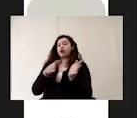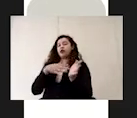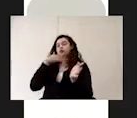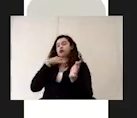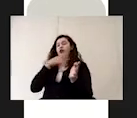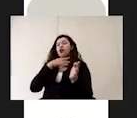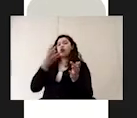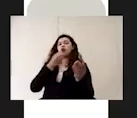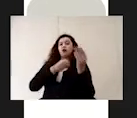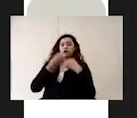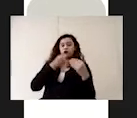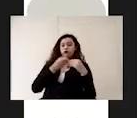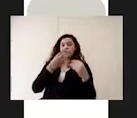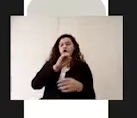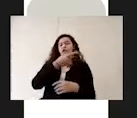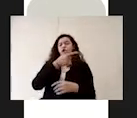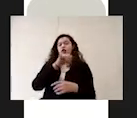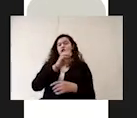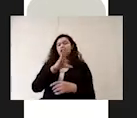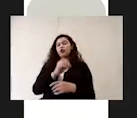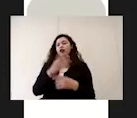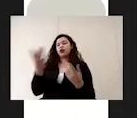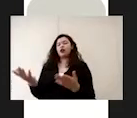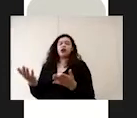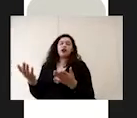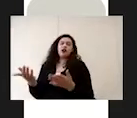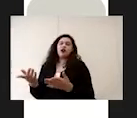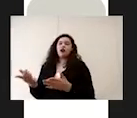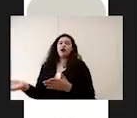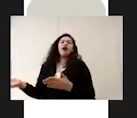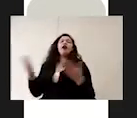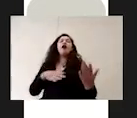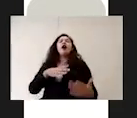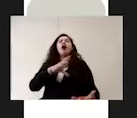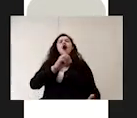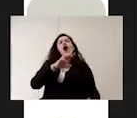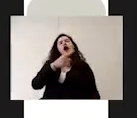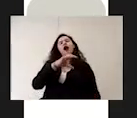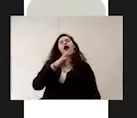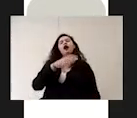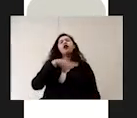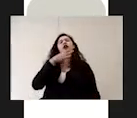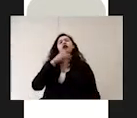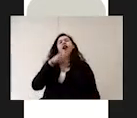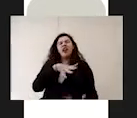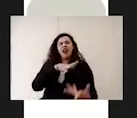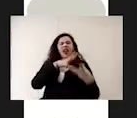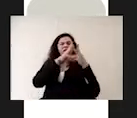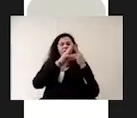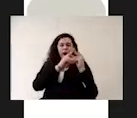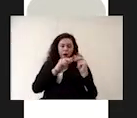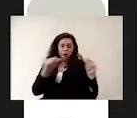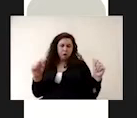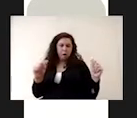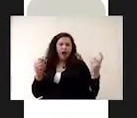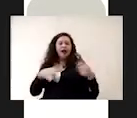mencionar. Y del otro lado tenemos a los residuos orgánicos que son los residuos que sí se descomponen y principalmente